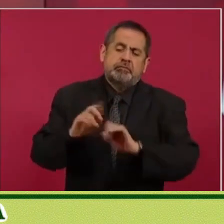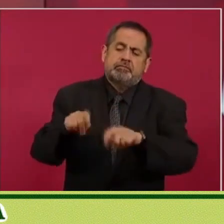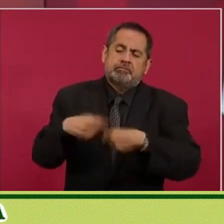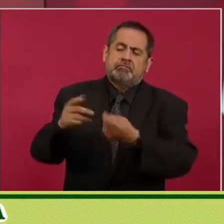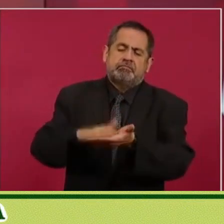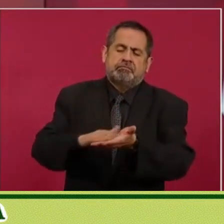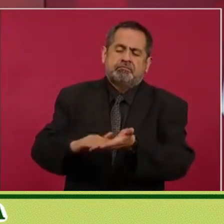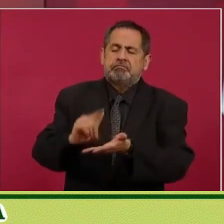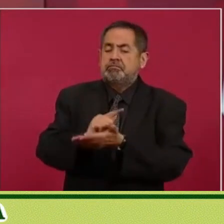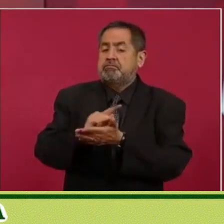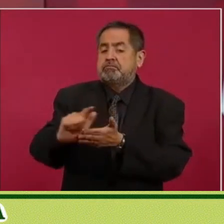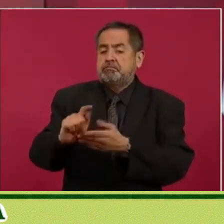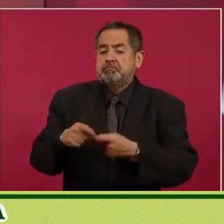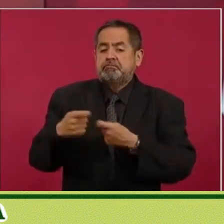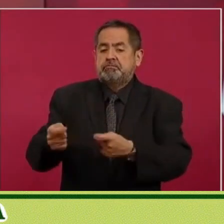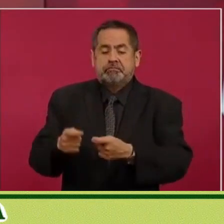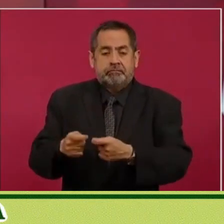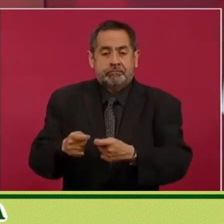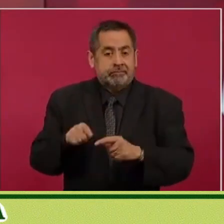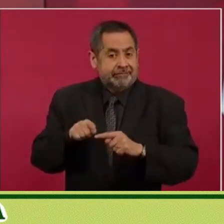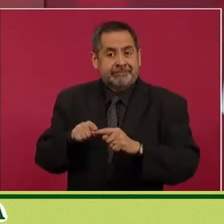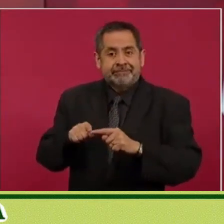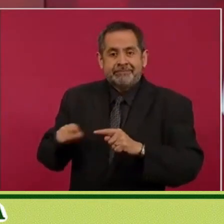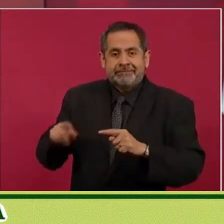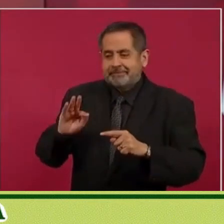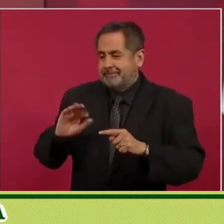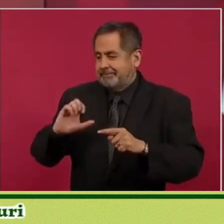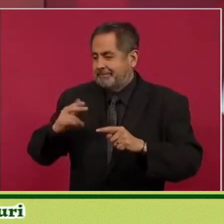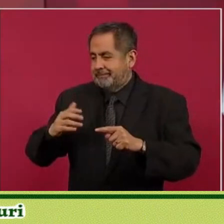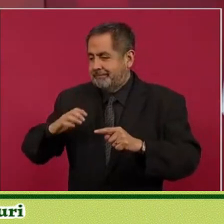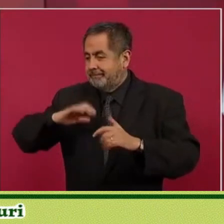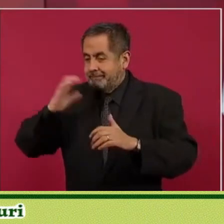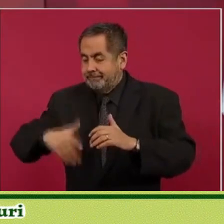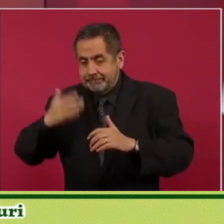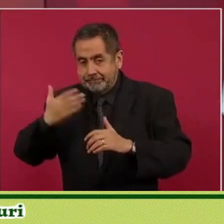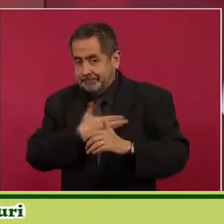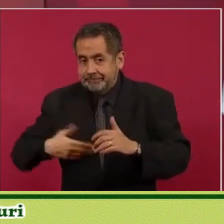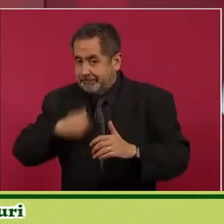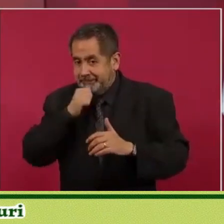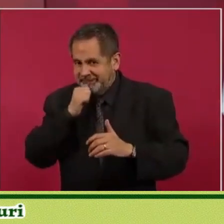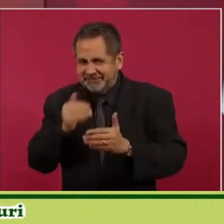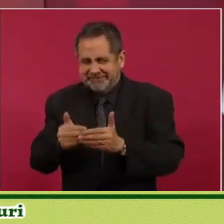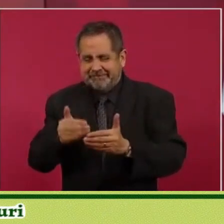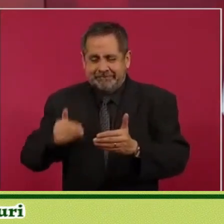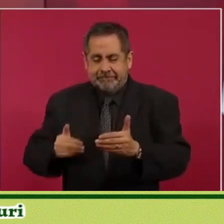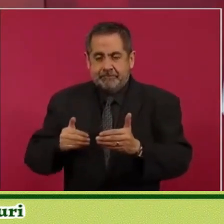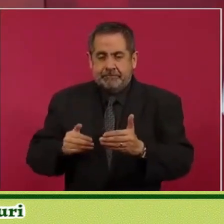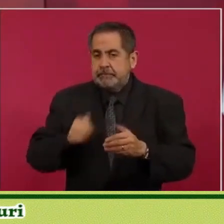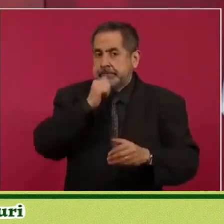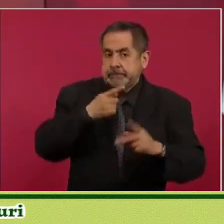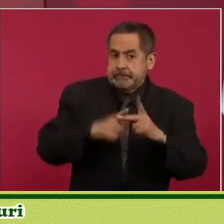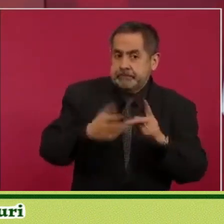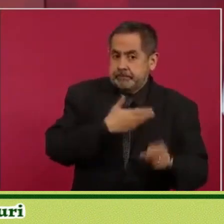antes de que saliera Calerón, antes de que entrara Peña,